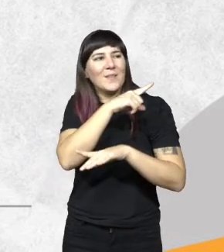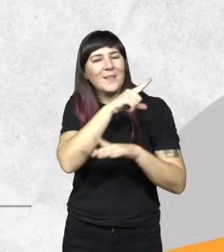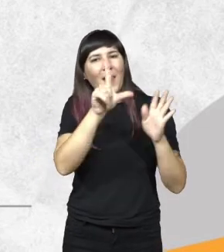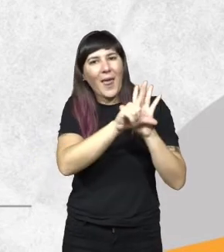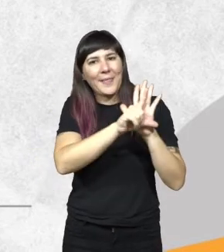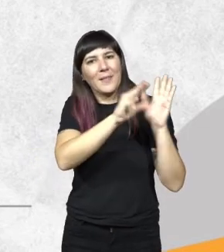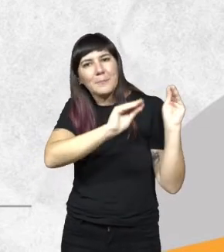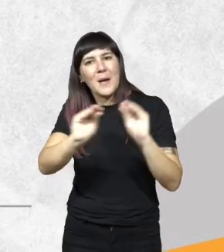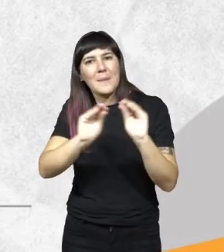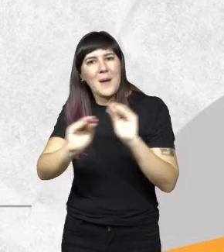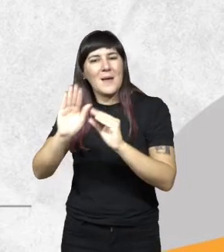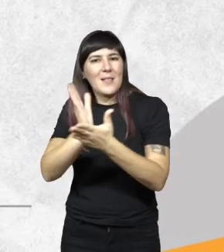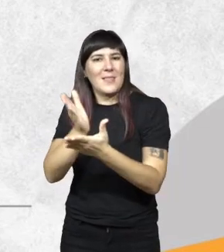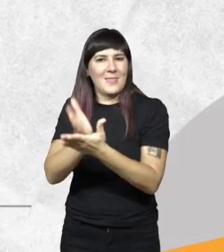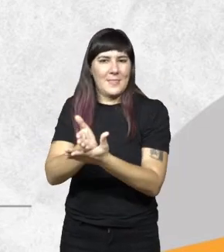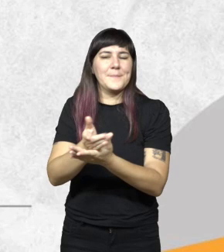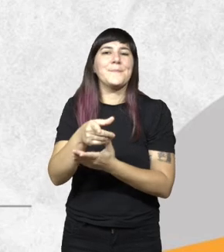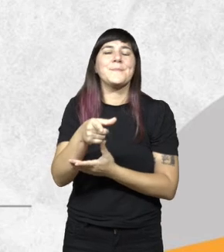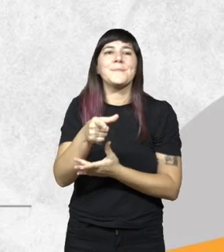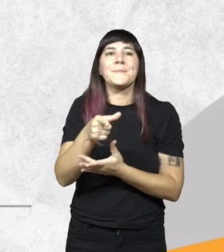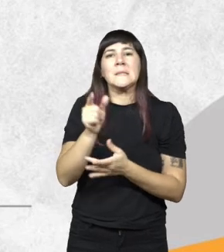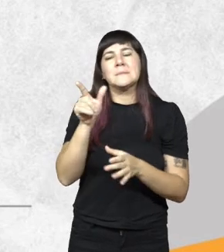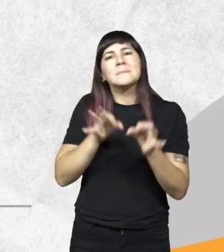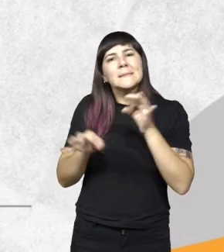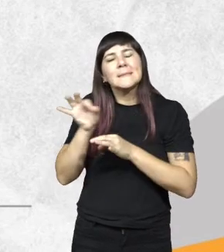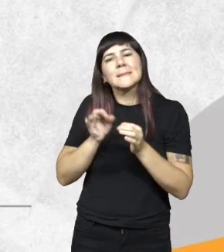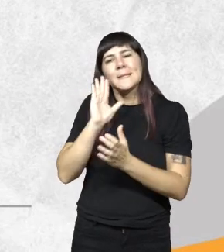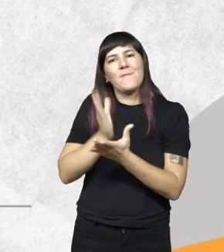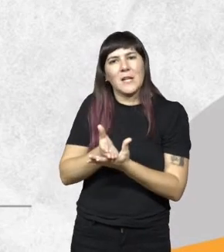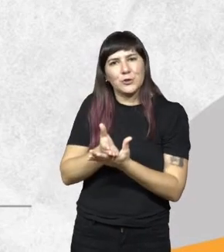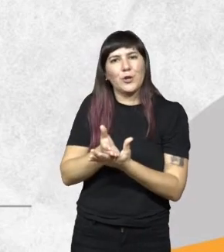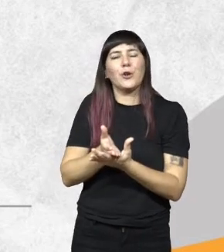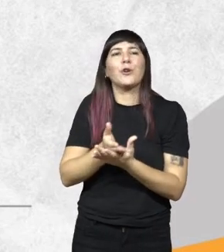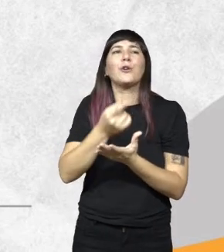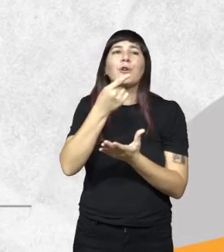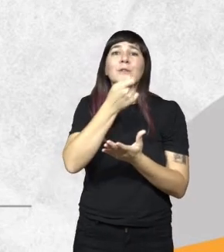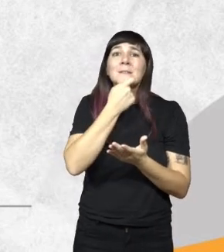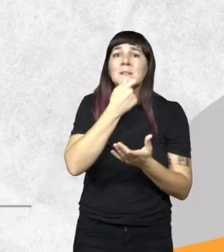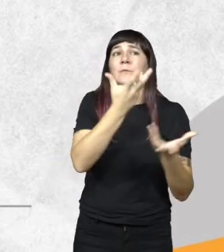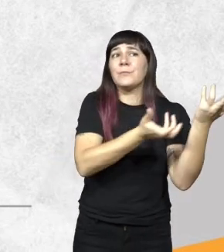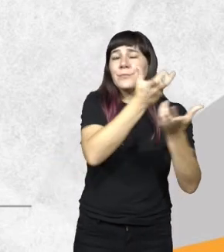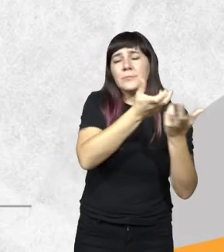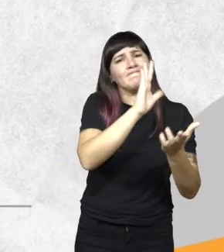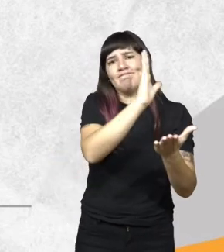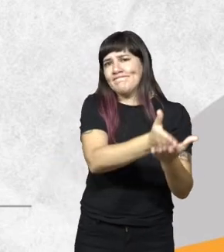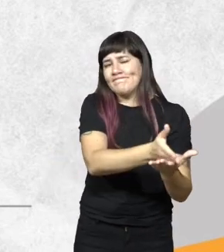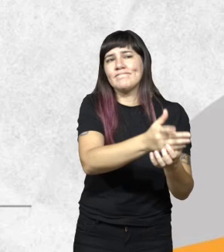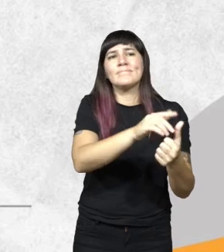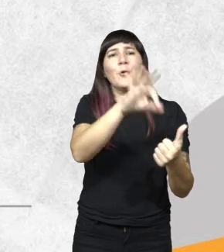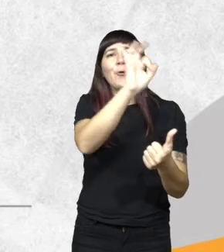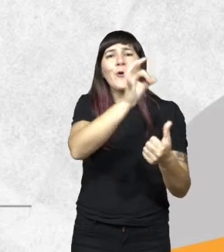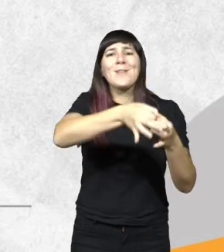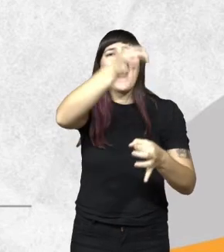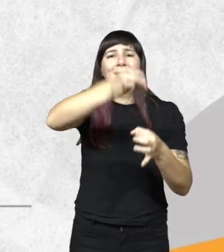desarrollaron con claridad los tipos infraccionales como quemar caña de azúcar ya sea cosechado en pie quemar rastrojos de caña u otros